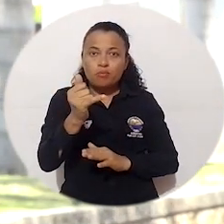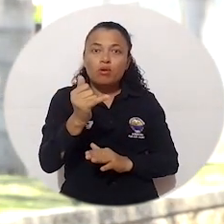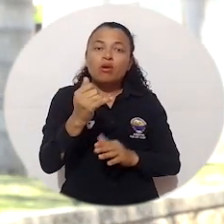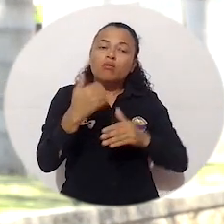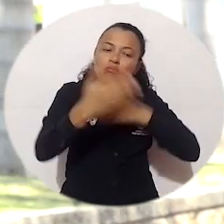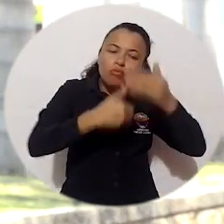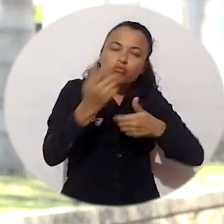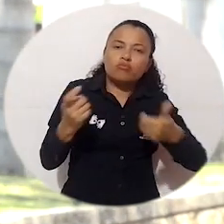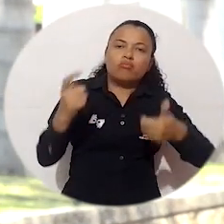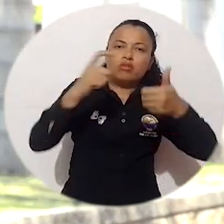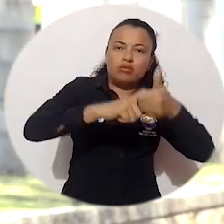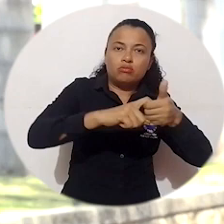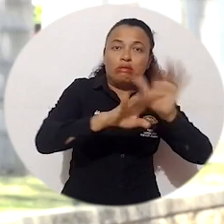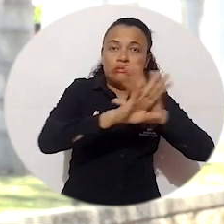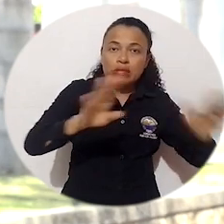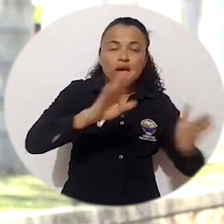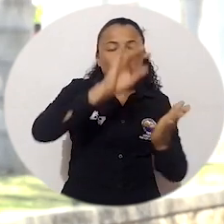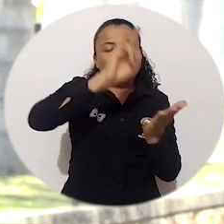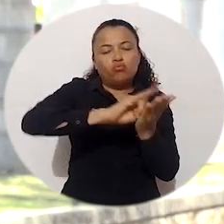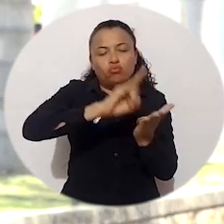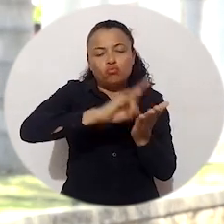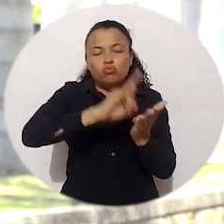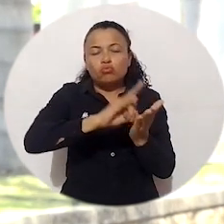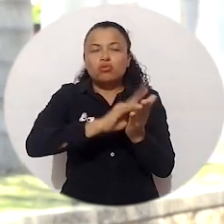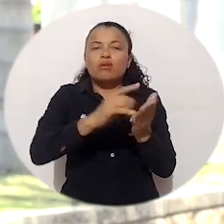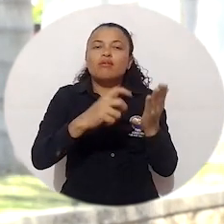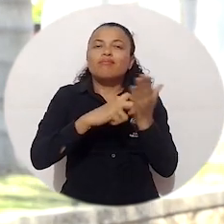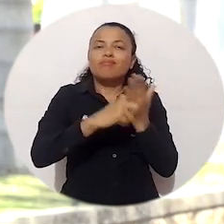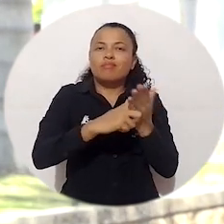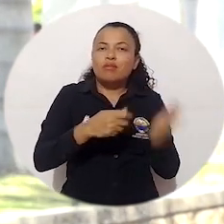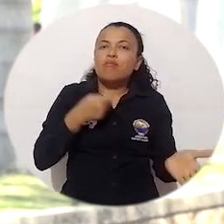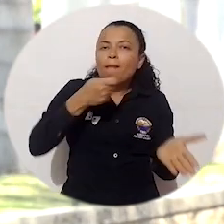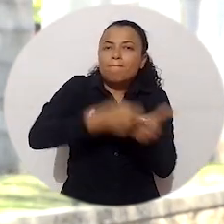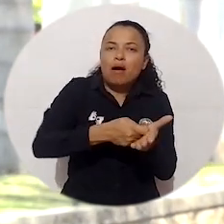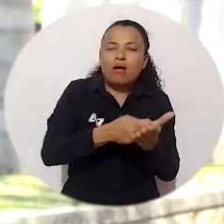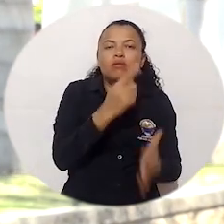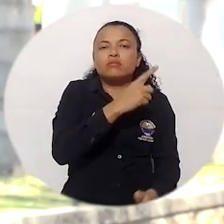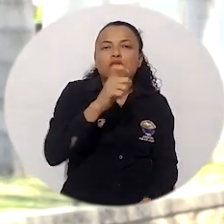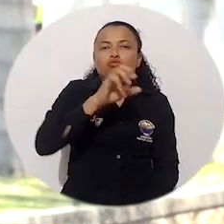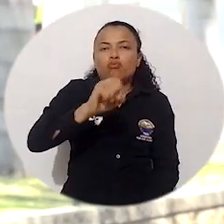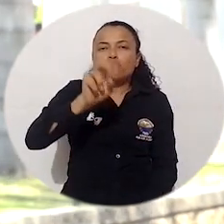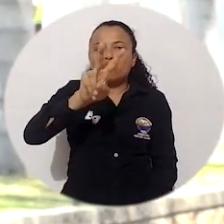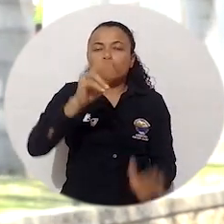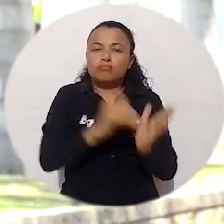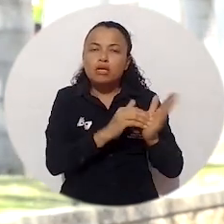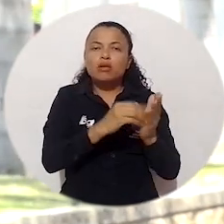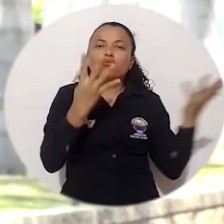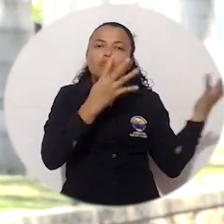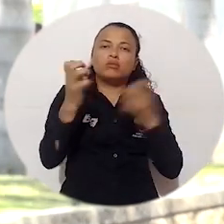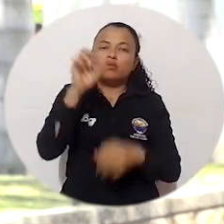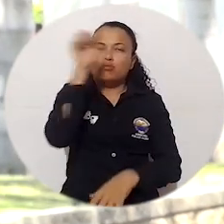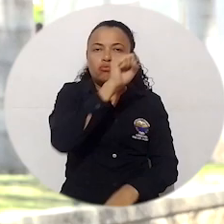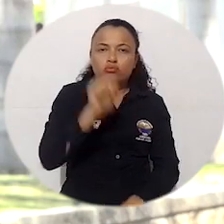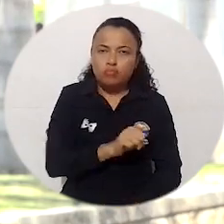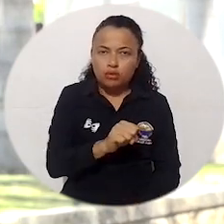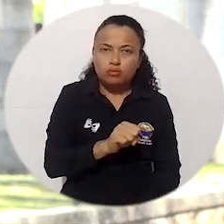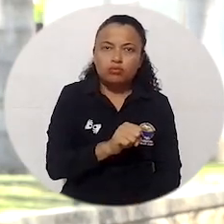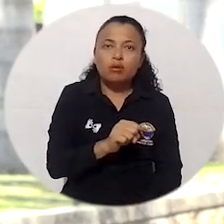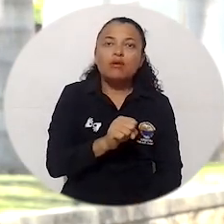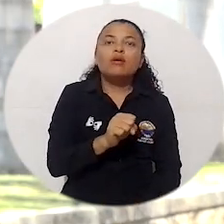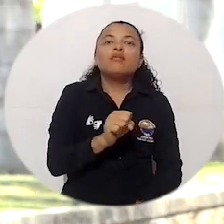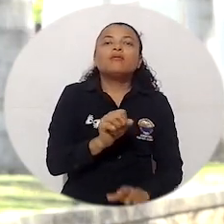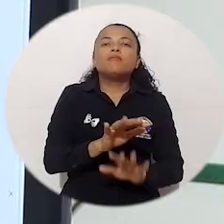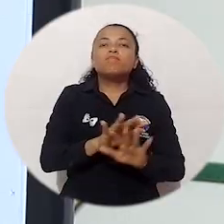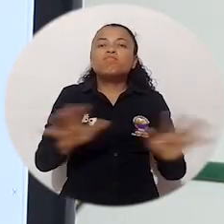académicos para poder registrar la inscripción. Luego de esto se genera el volante de inscripción, el cual tiene un costo de 102